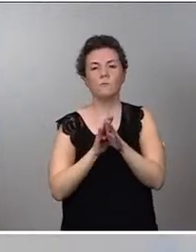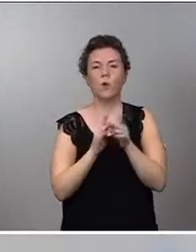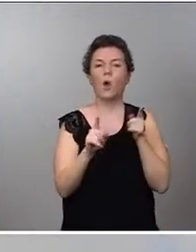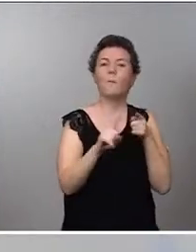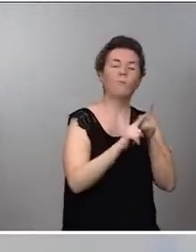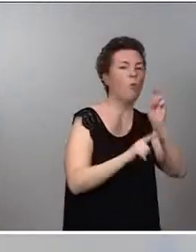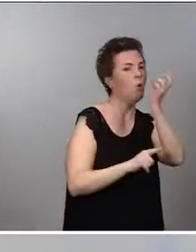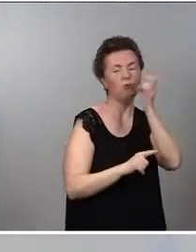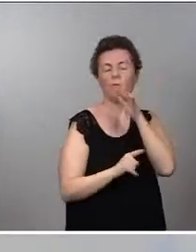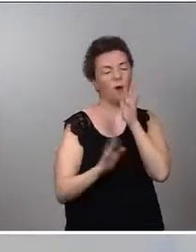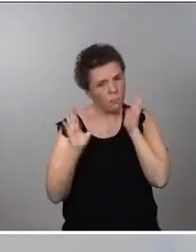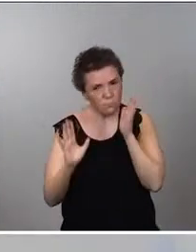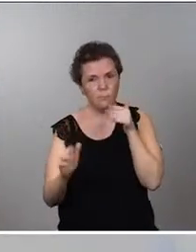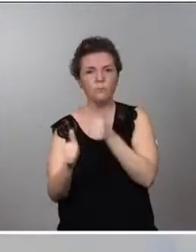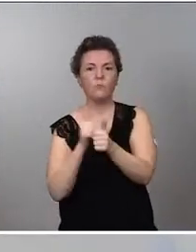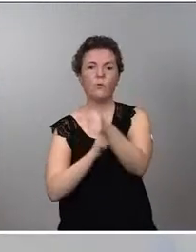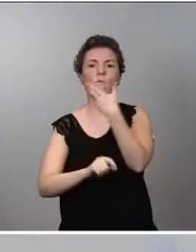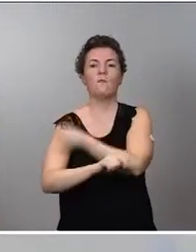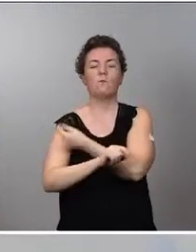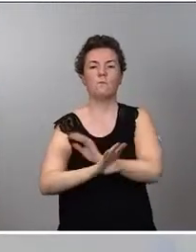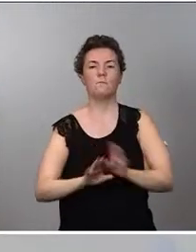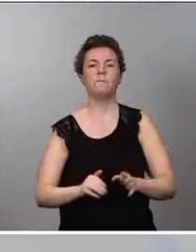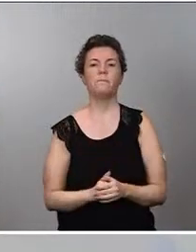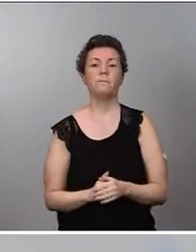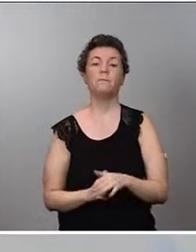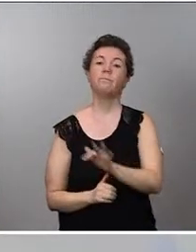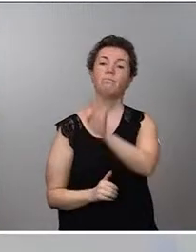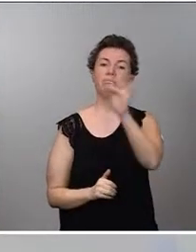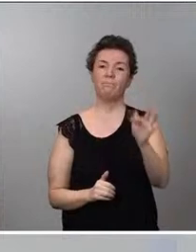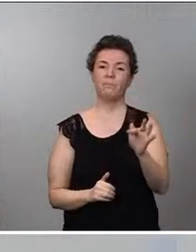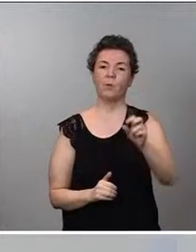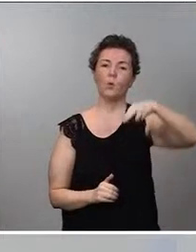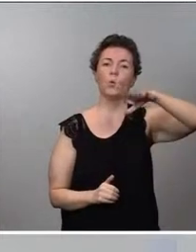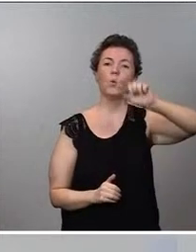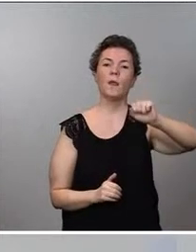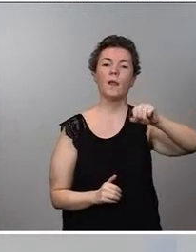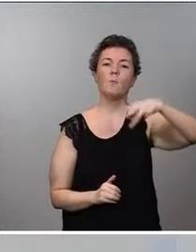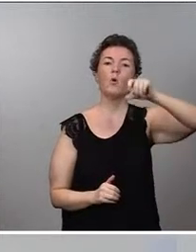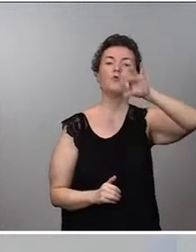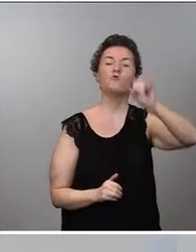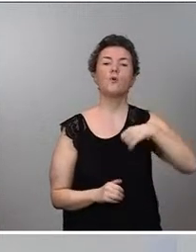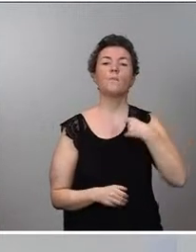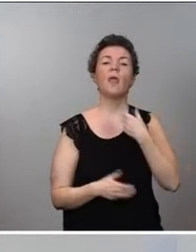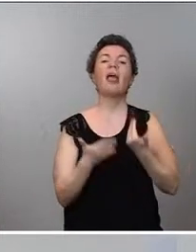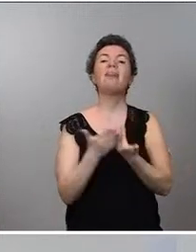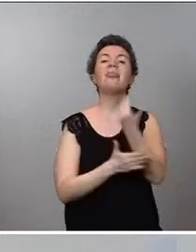estos momentos. Pasamos ahora a Nuria Monzó de Diario Médico.